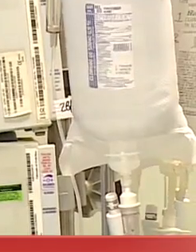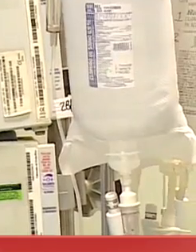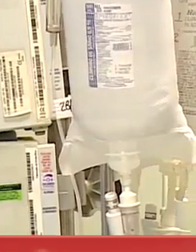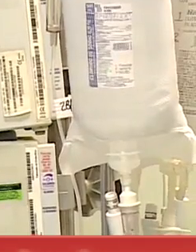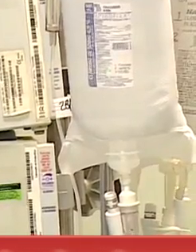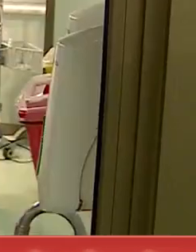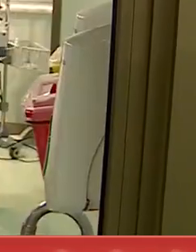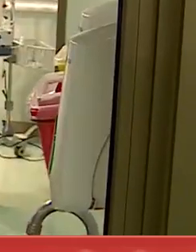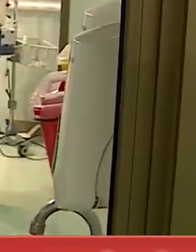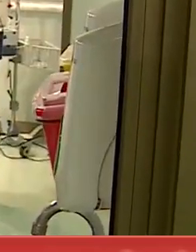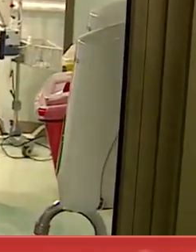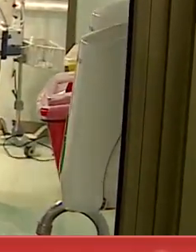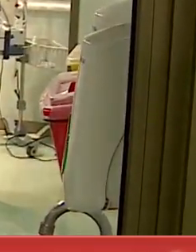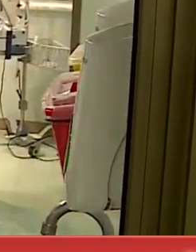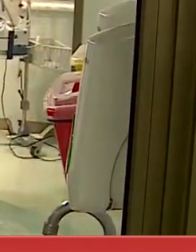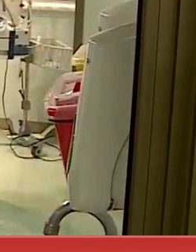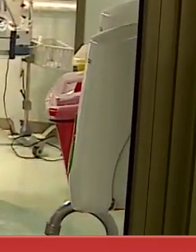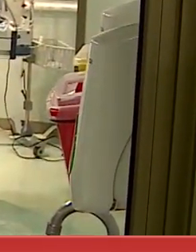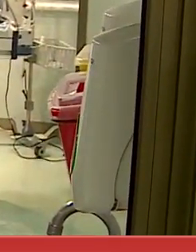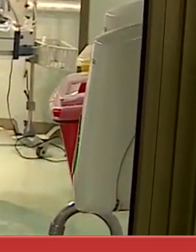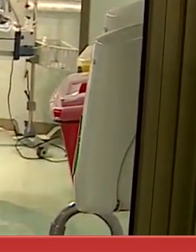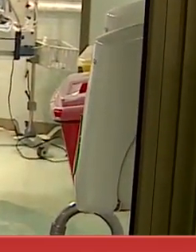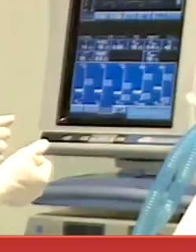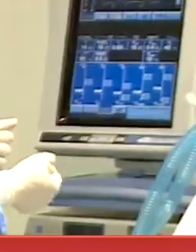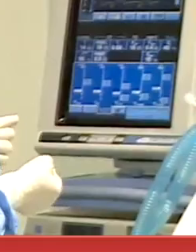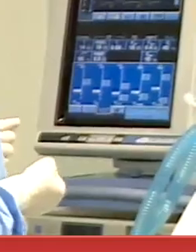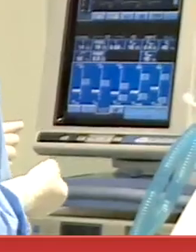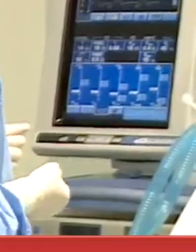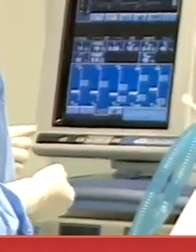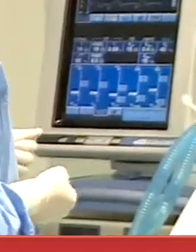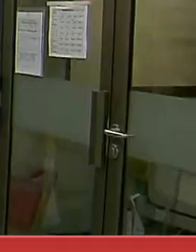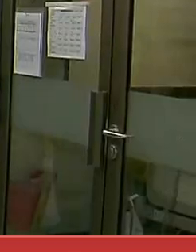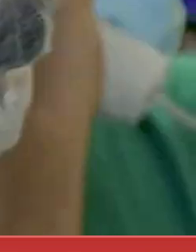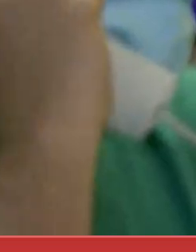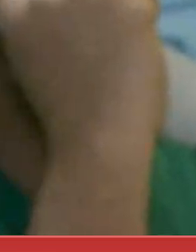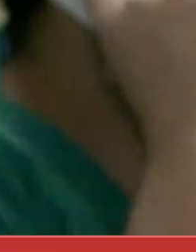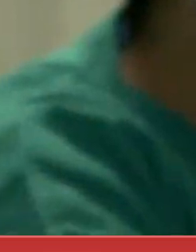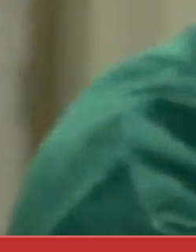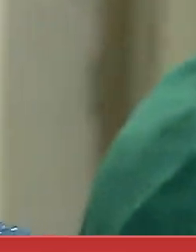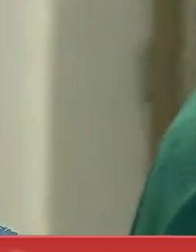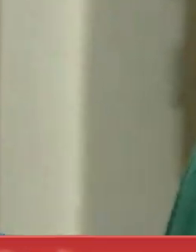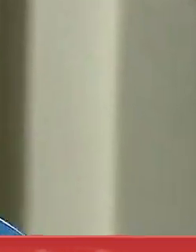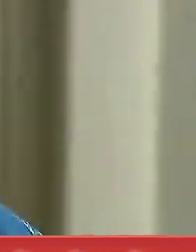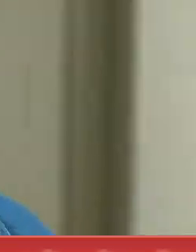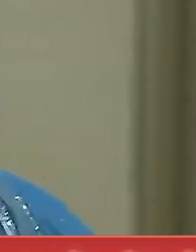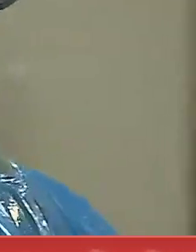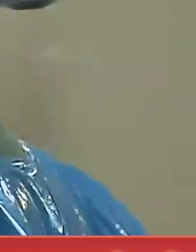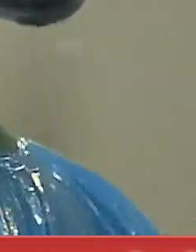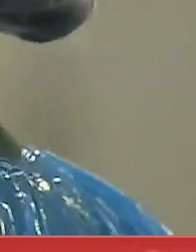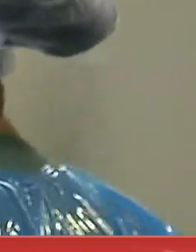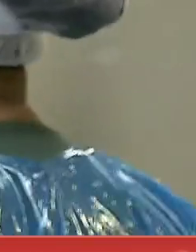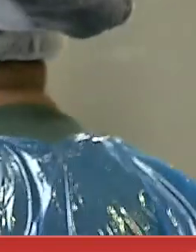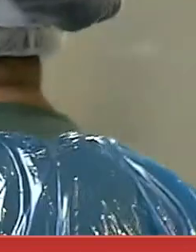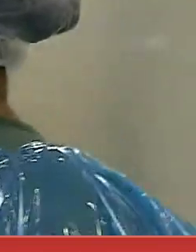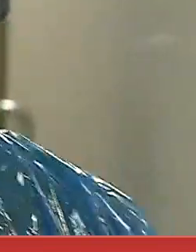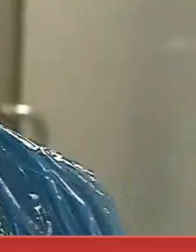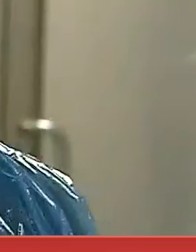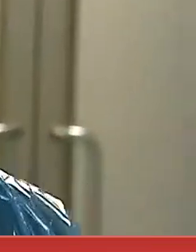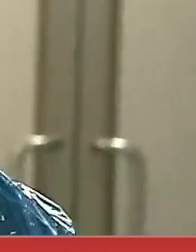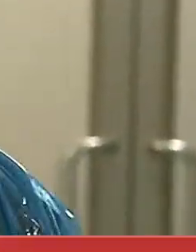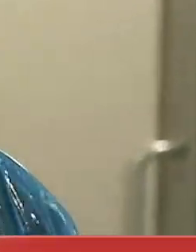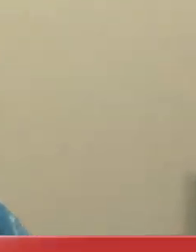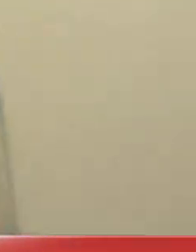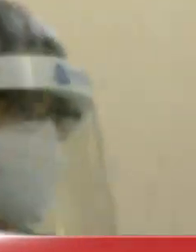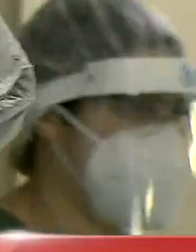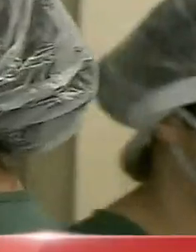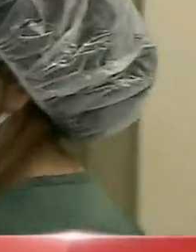.566. Respecto a la información que una querella de la Comisión Chilena de Derechos Humanos el